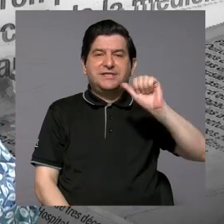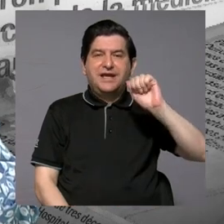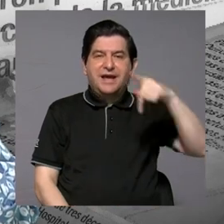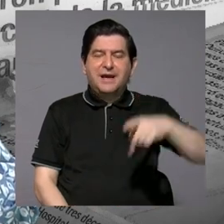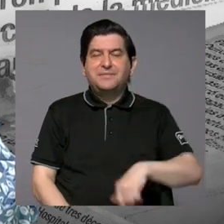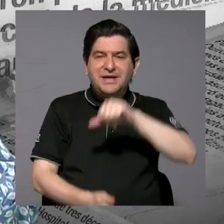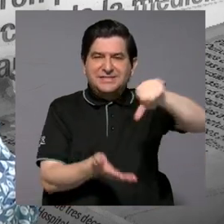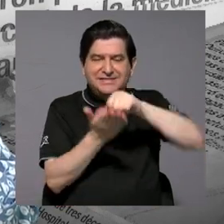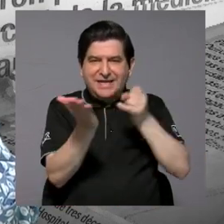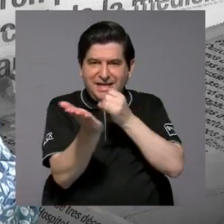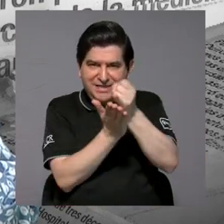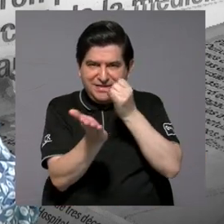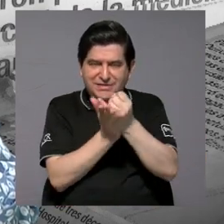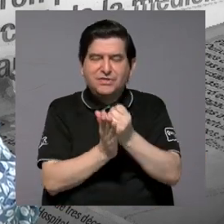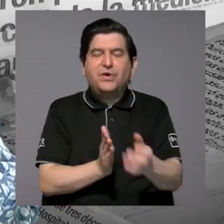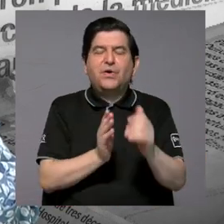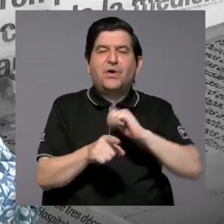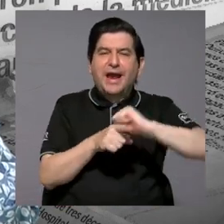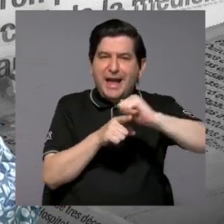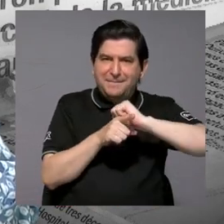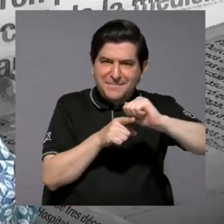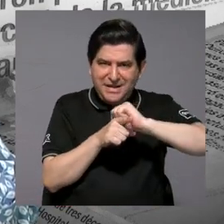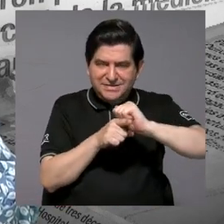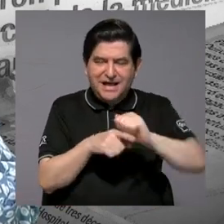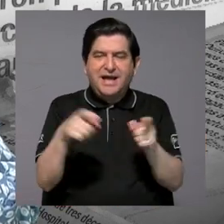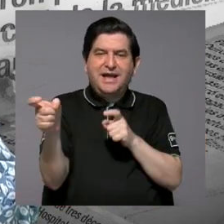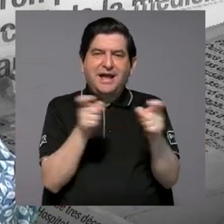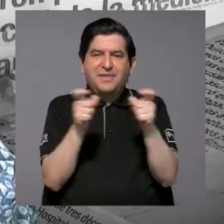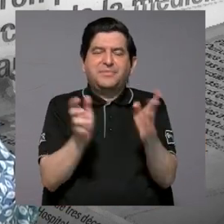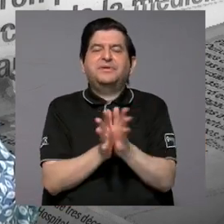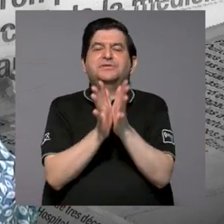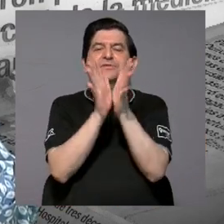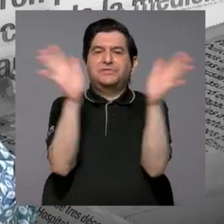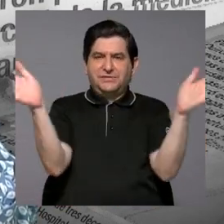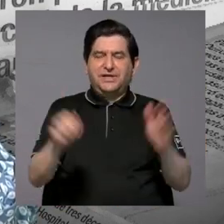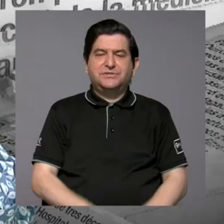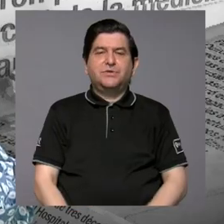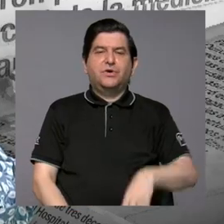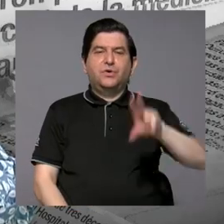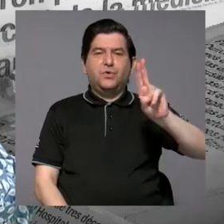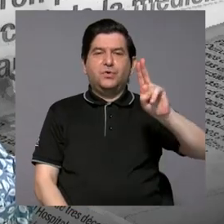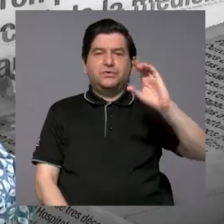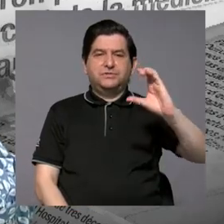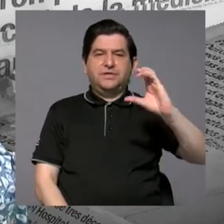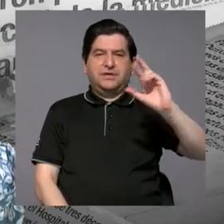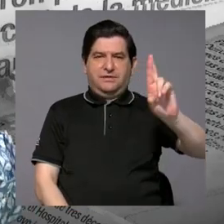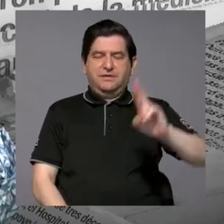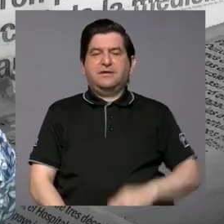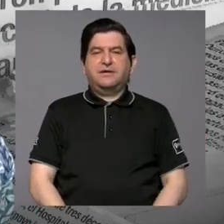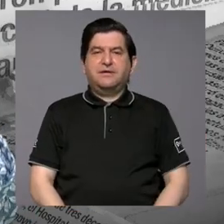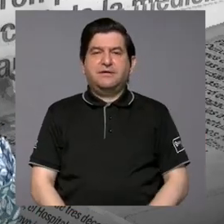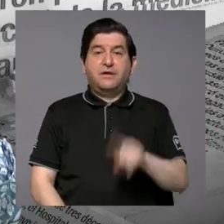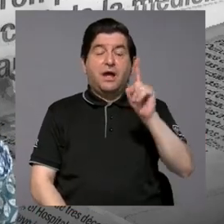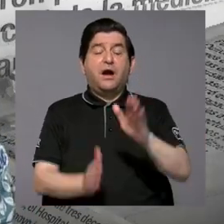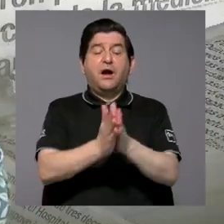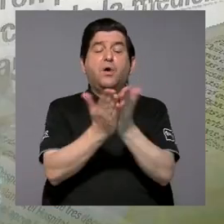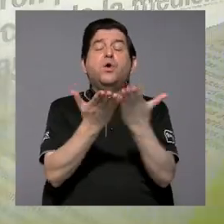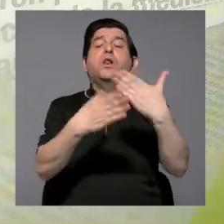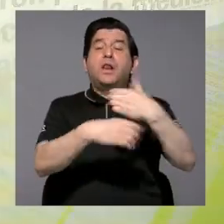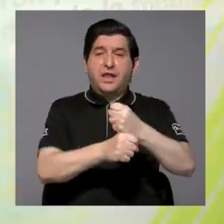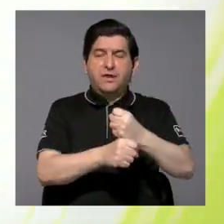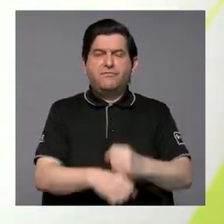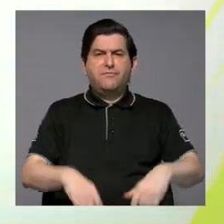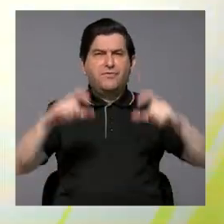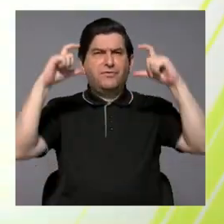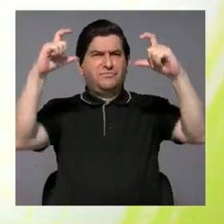Investigaciones en Capacitación en Administración Pública de la Universidad de Costa Rica, hizo un libro, un libro